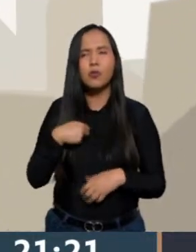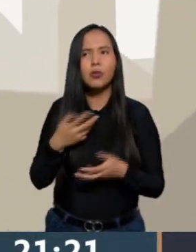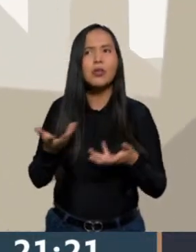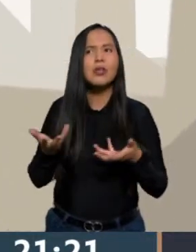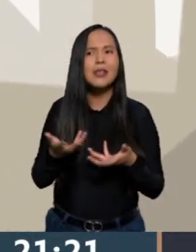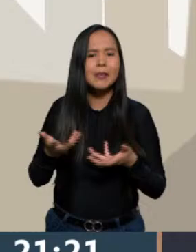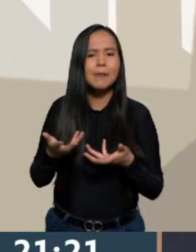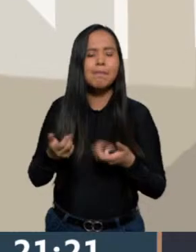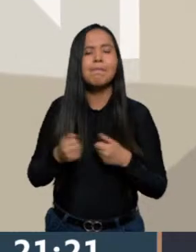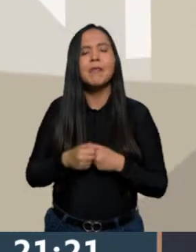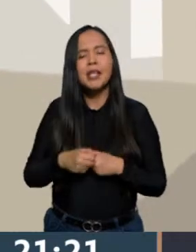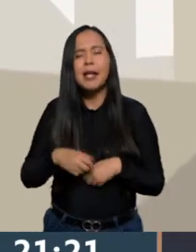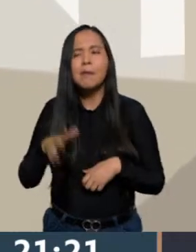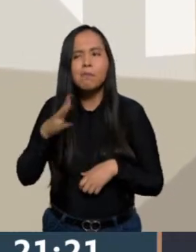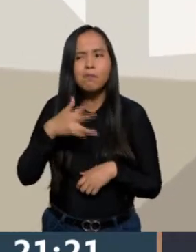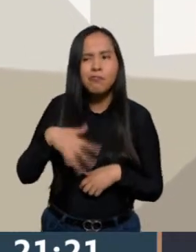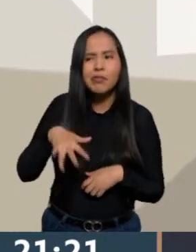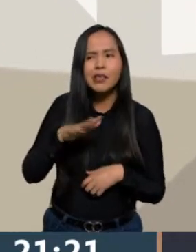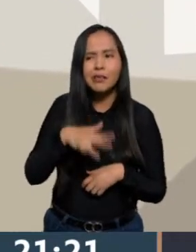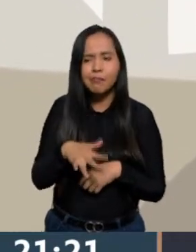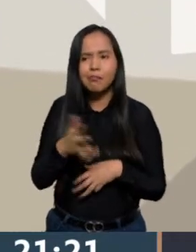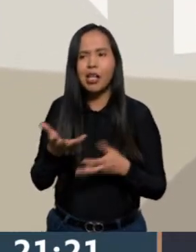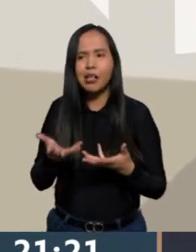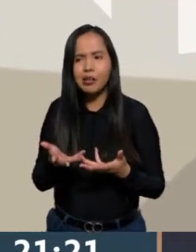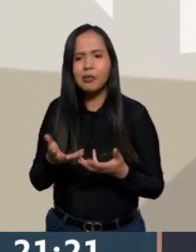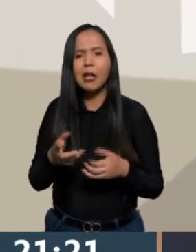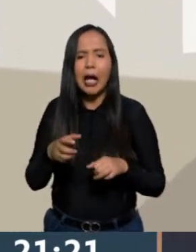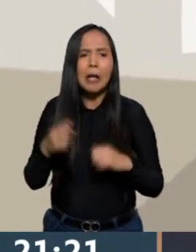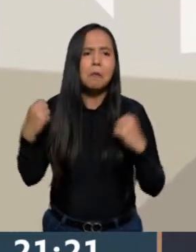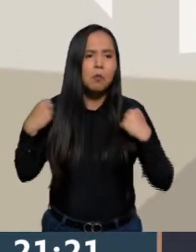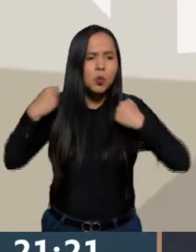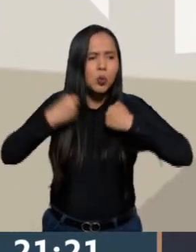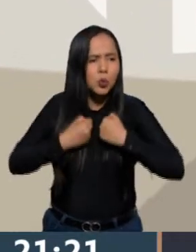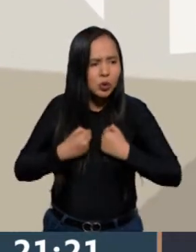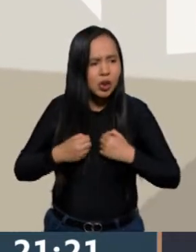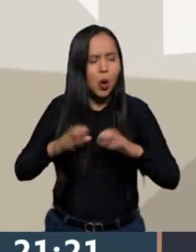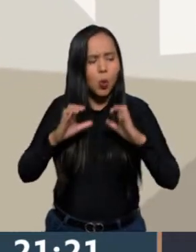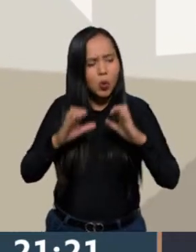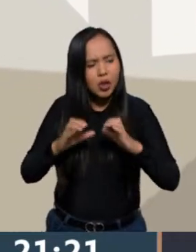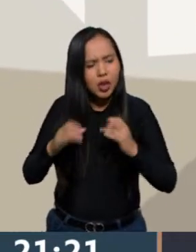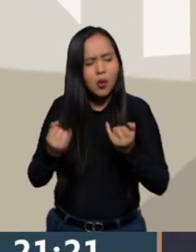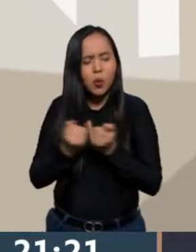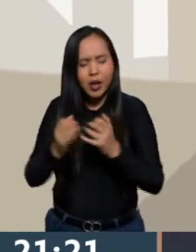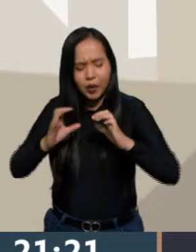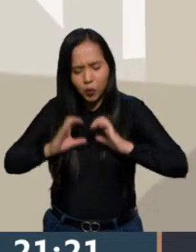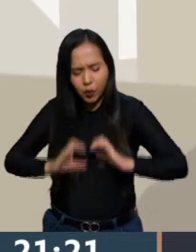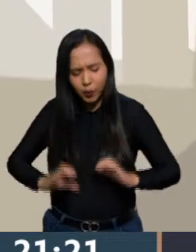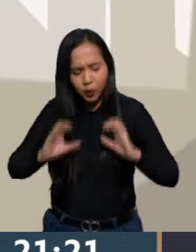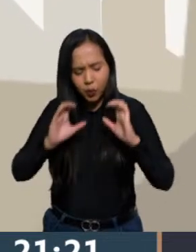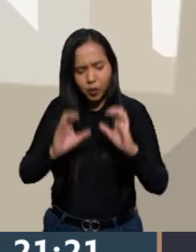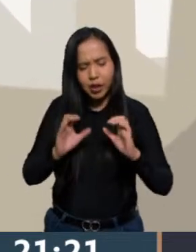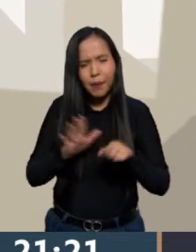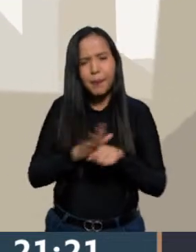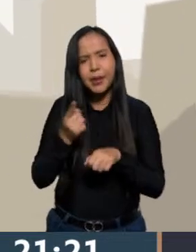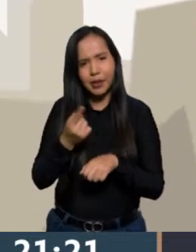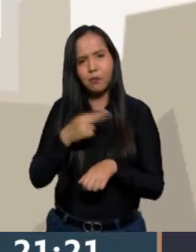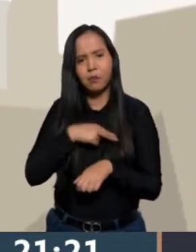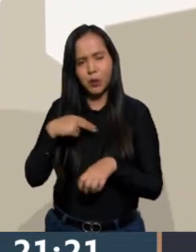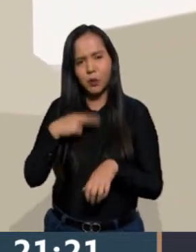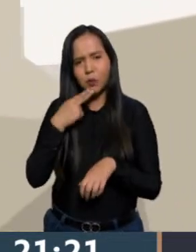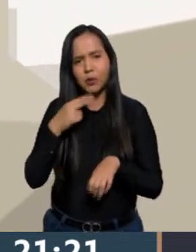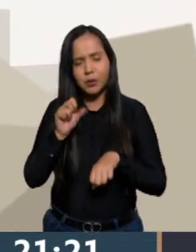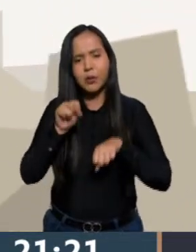formas de impermeabilizar la mochila y nuestro propio cuerpo porque vamos en la moto. Y bueno, esto parecía